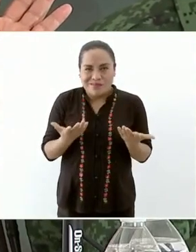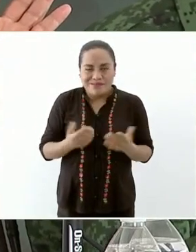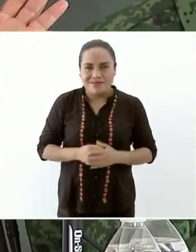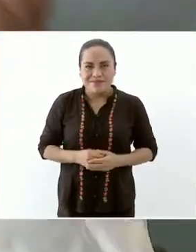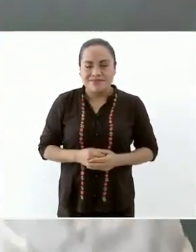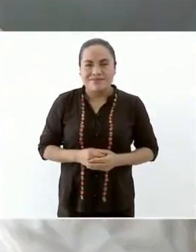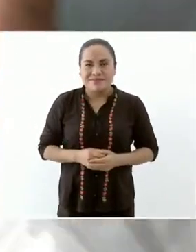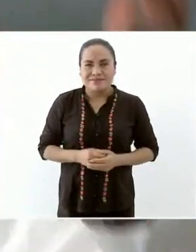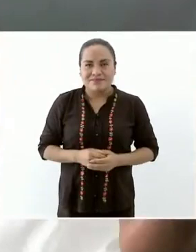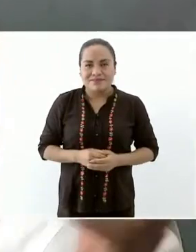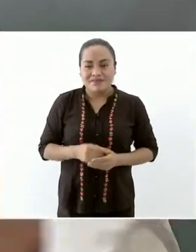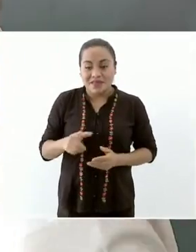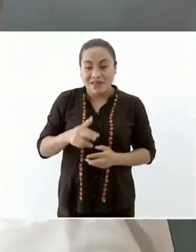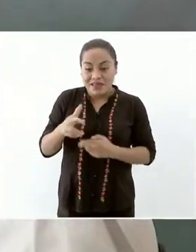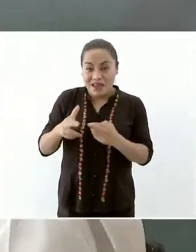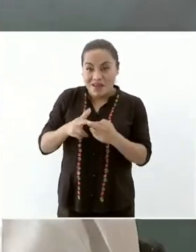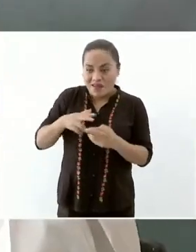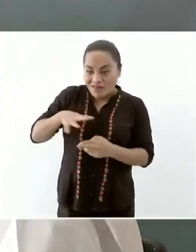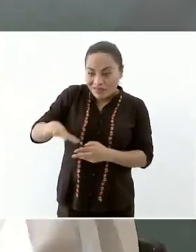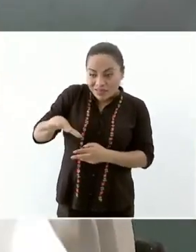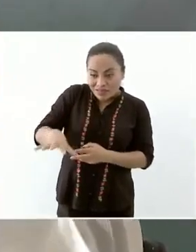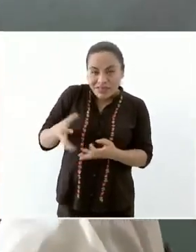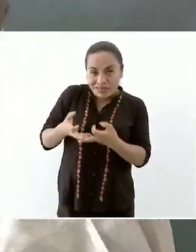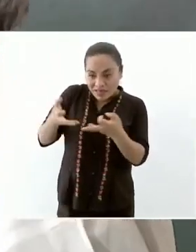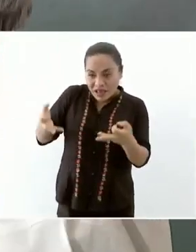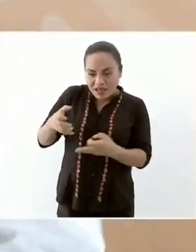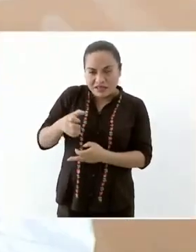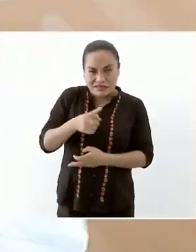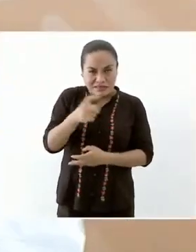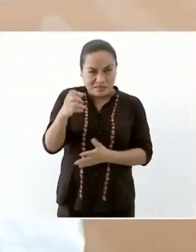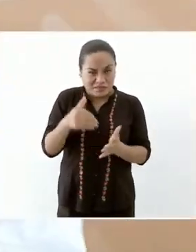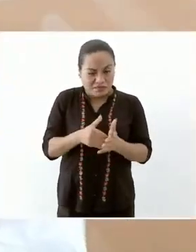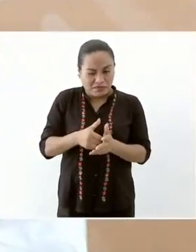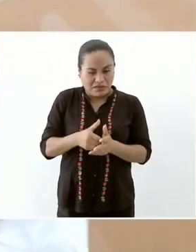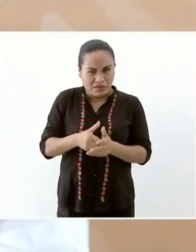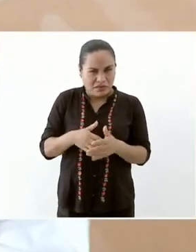en una región 100 mil hectáreas